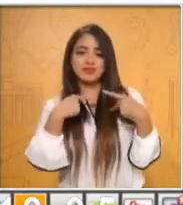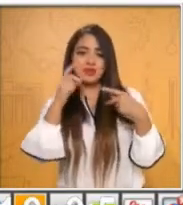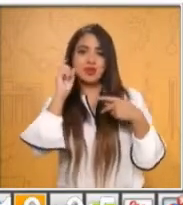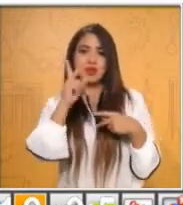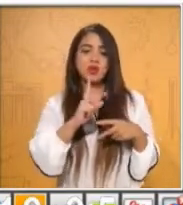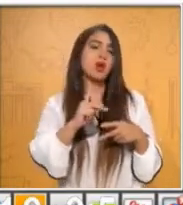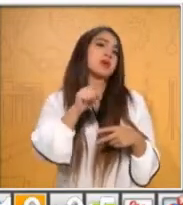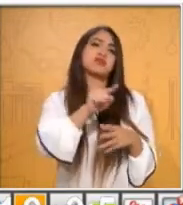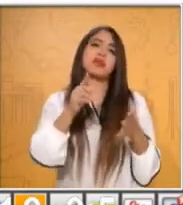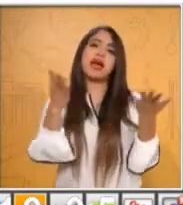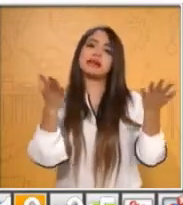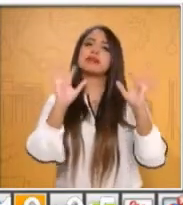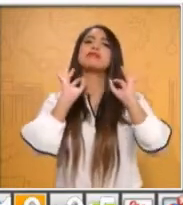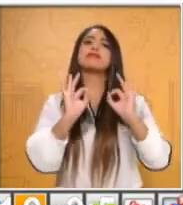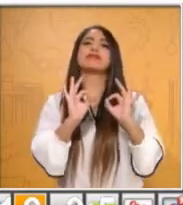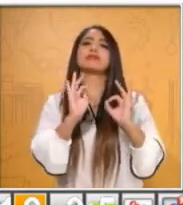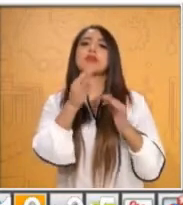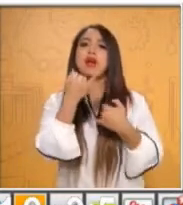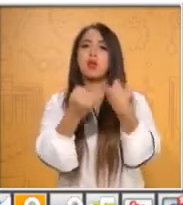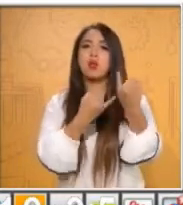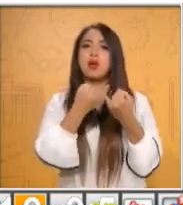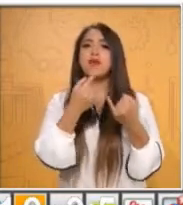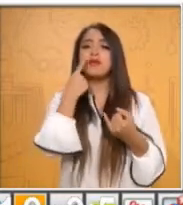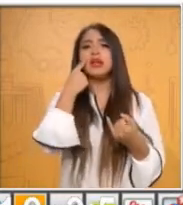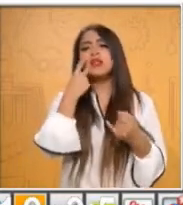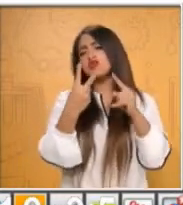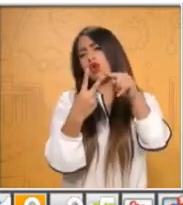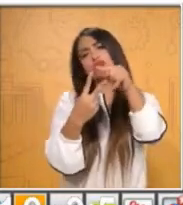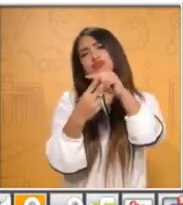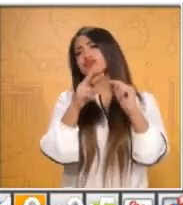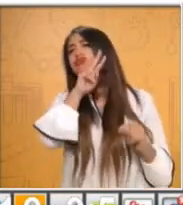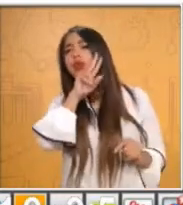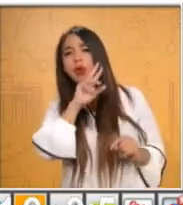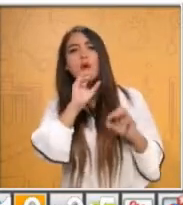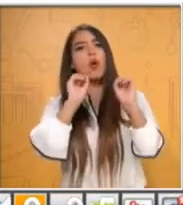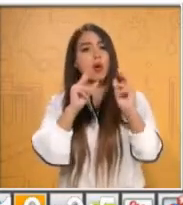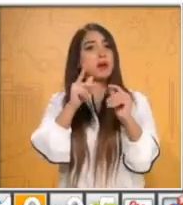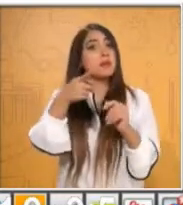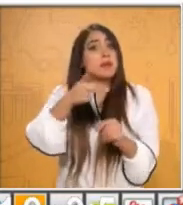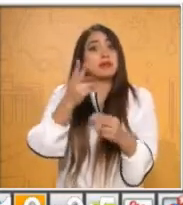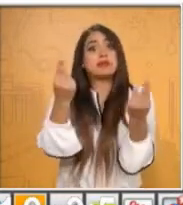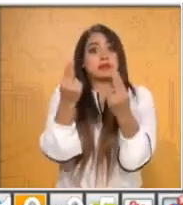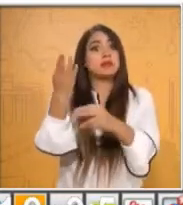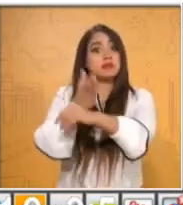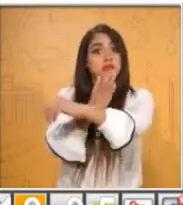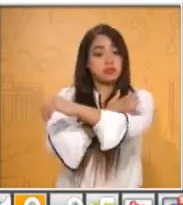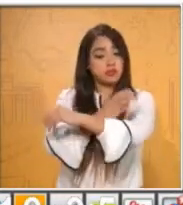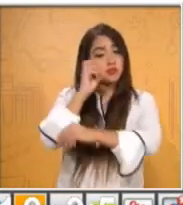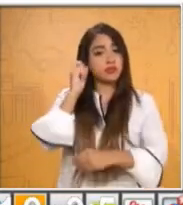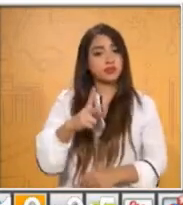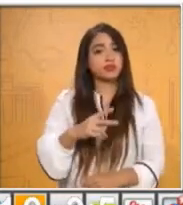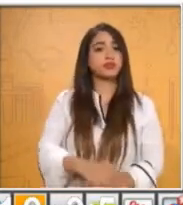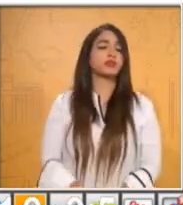correctamente el juego. Si son dos, pues no hay problema. El caso es que estés acompañado con alguien y puedas jugar.